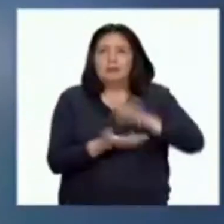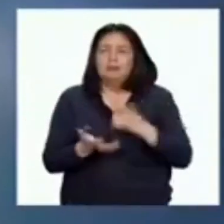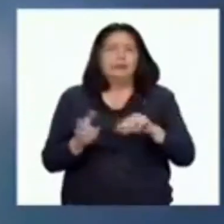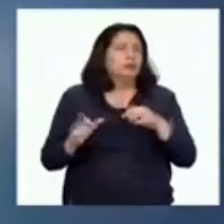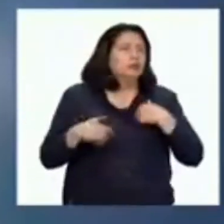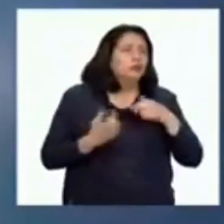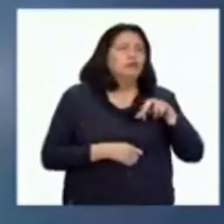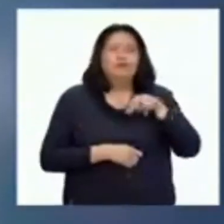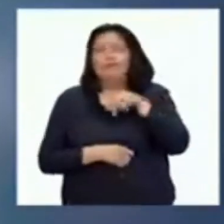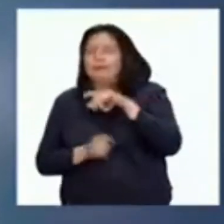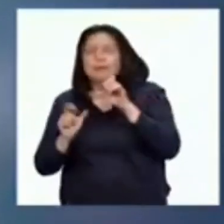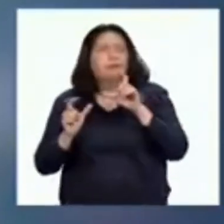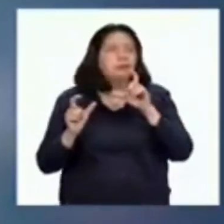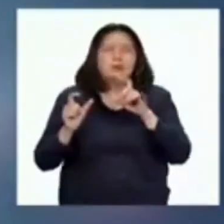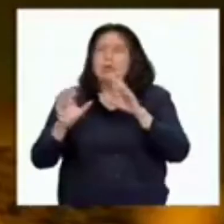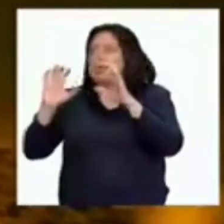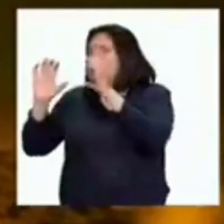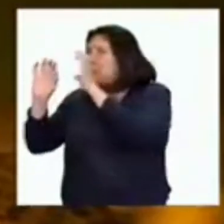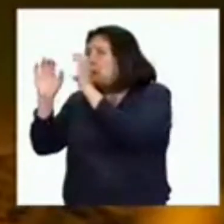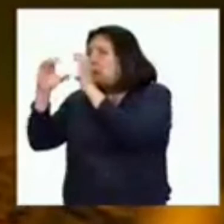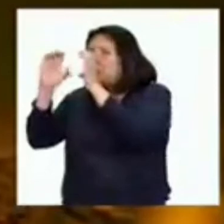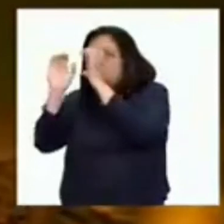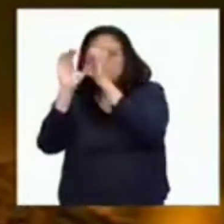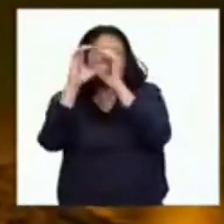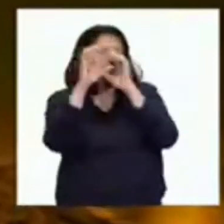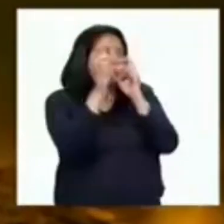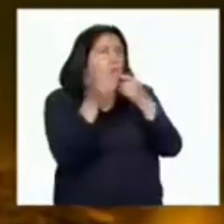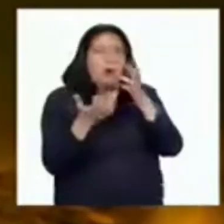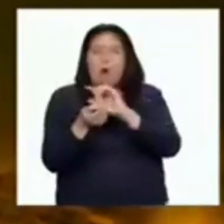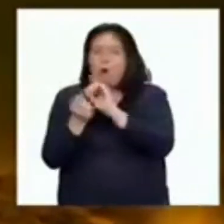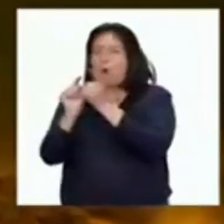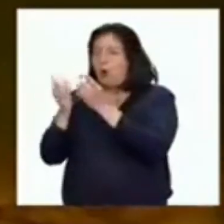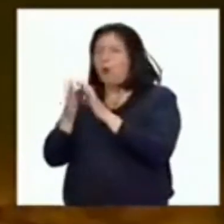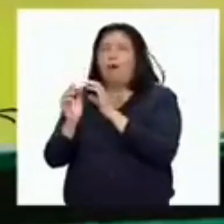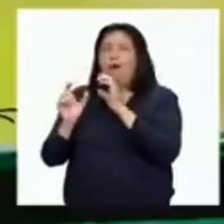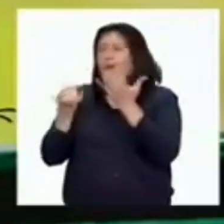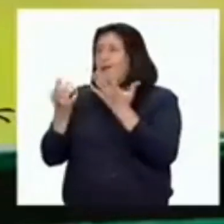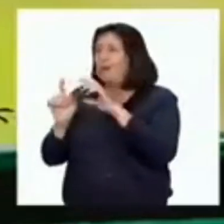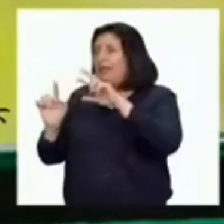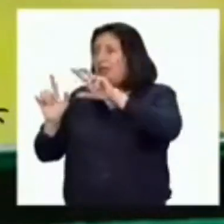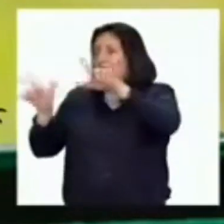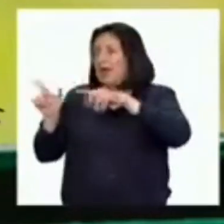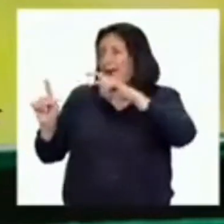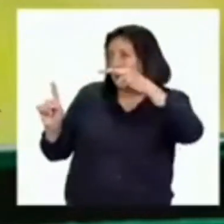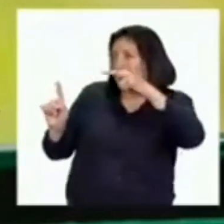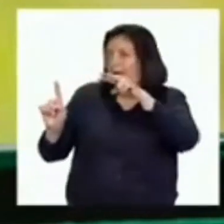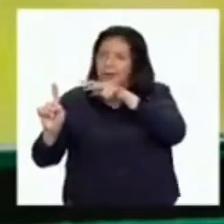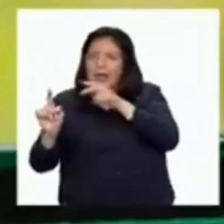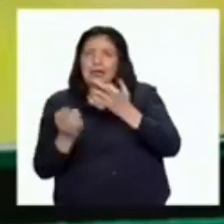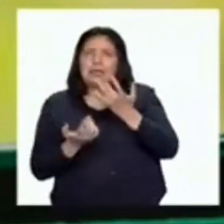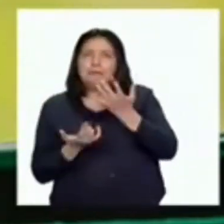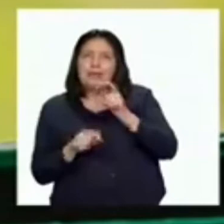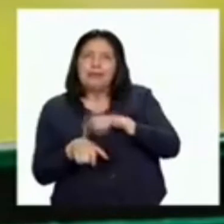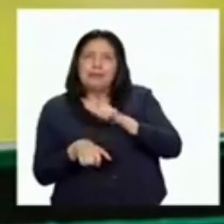estar moviéndote constantemente, desde ajustando la velocidad de tu cámara o cambiando tu plano. No debemos esperar el momento adecuado,